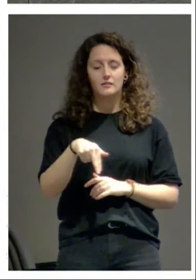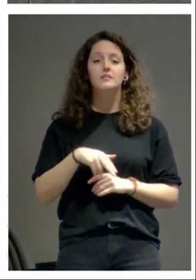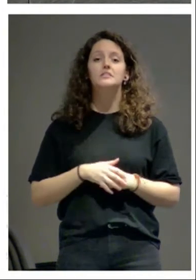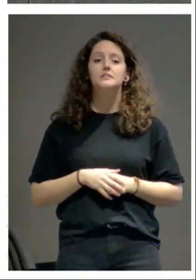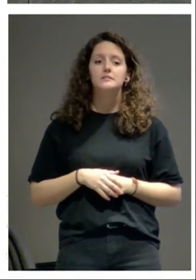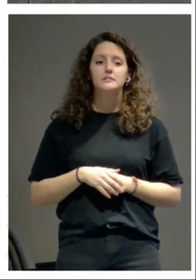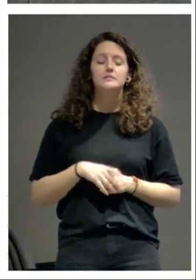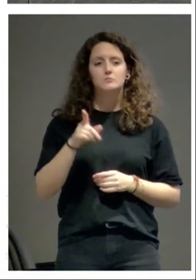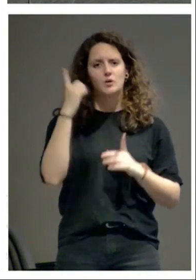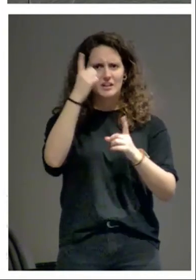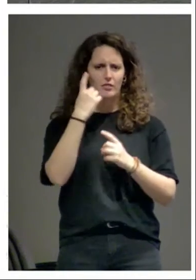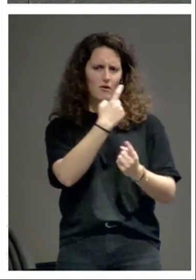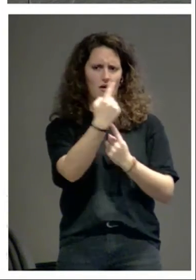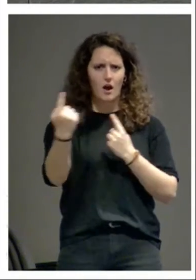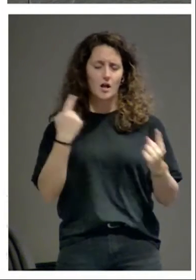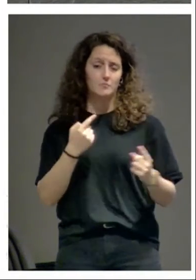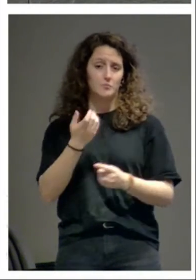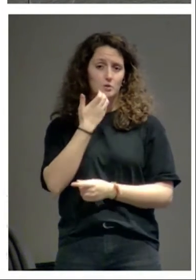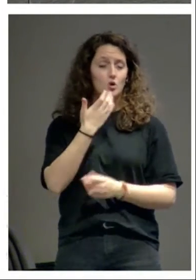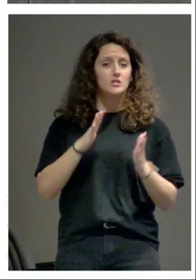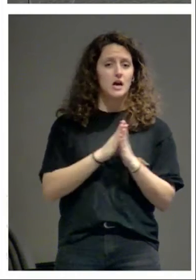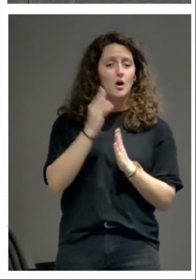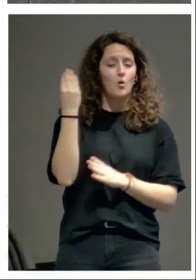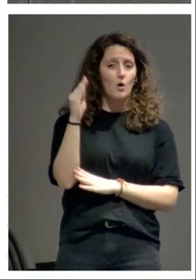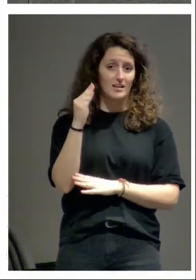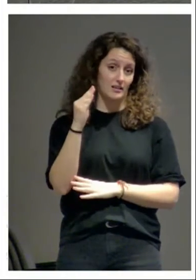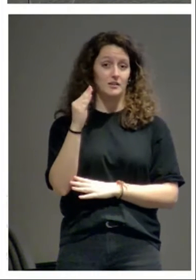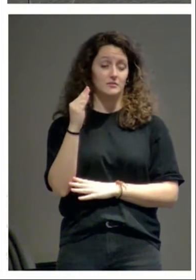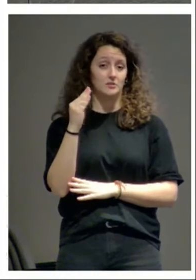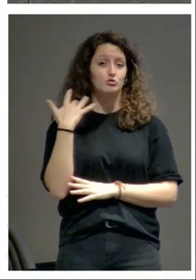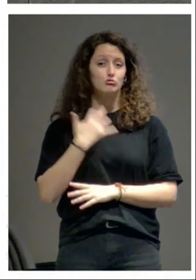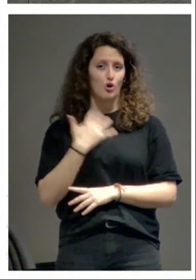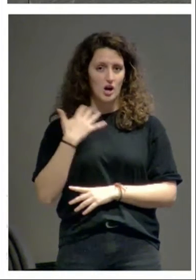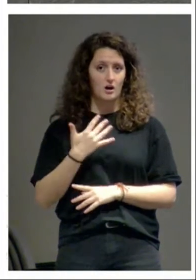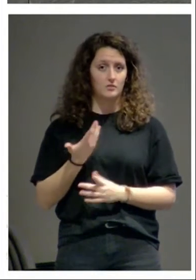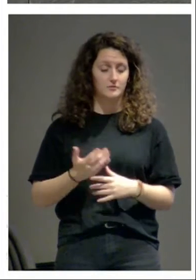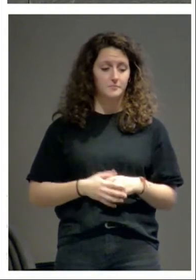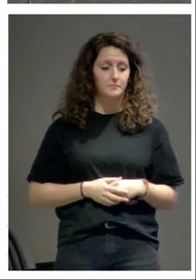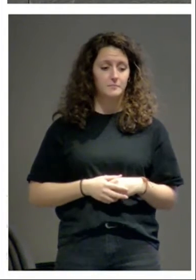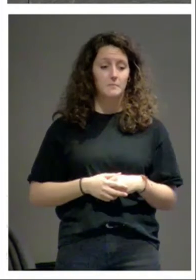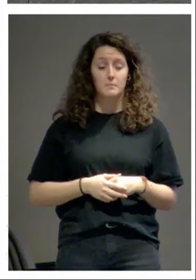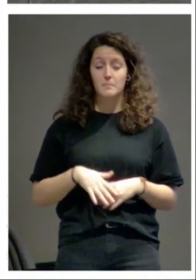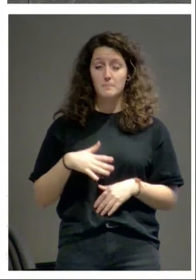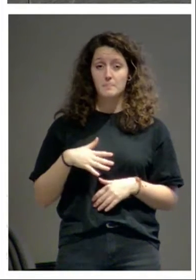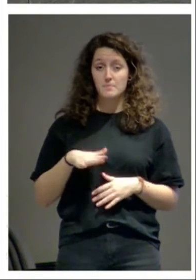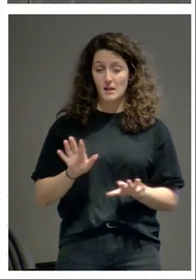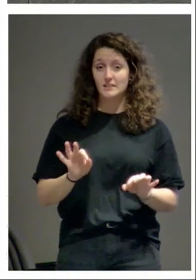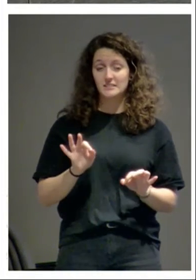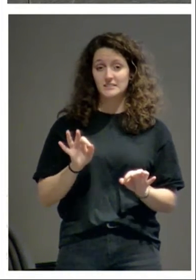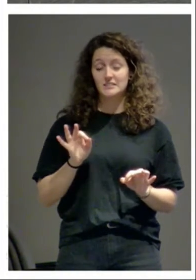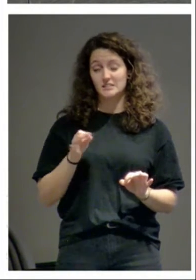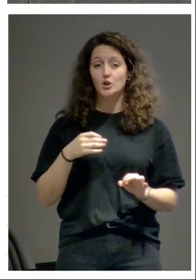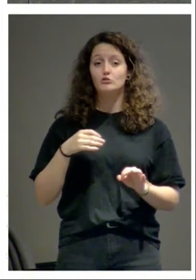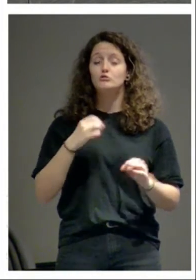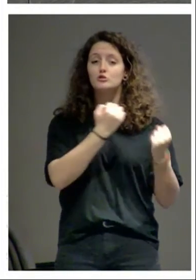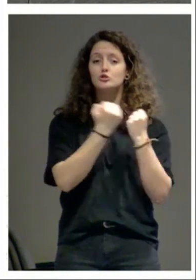intenciones particulares San Juan de Duero en Soria o sea que lo más probable es que Torres del